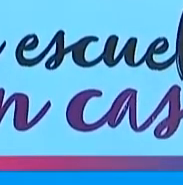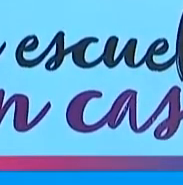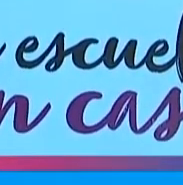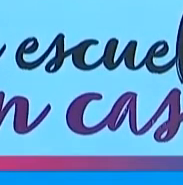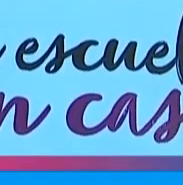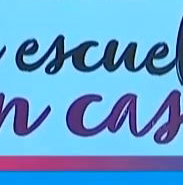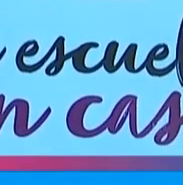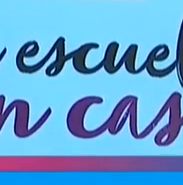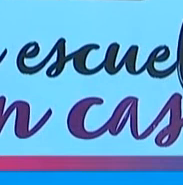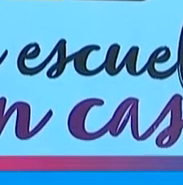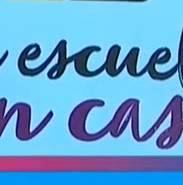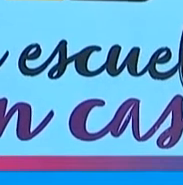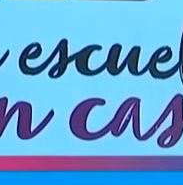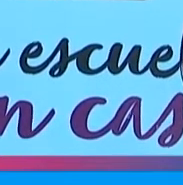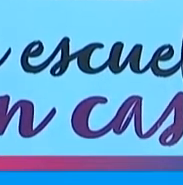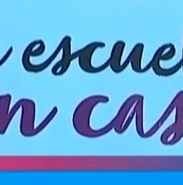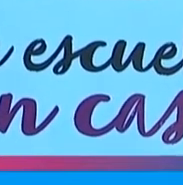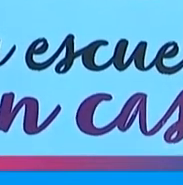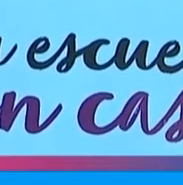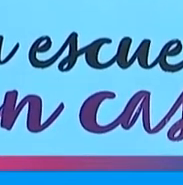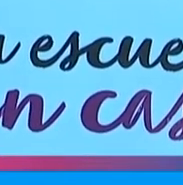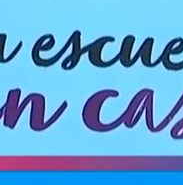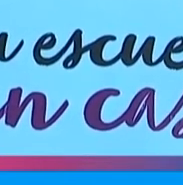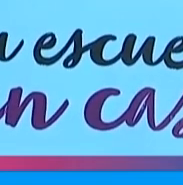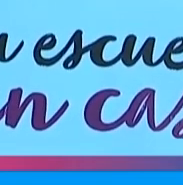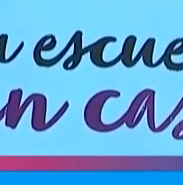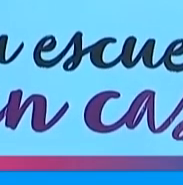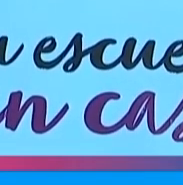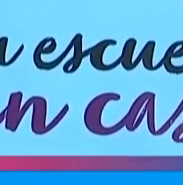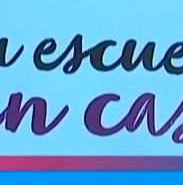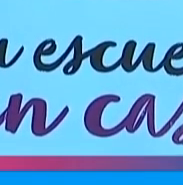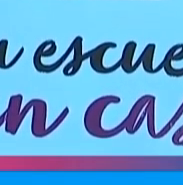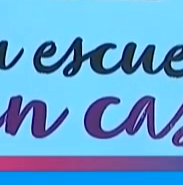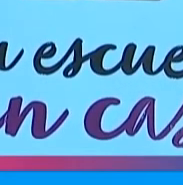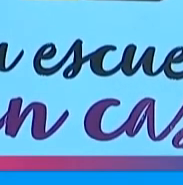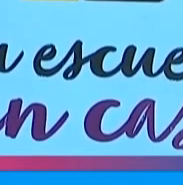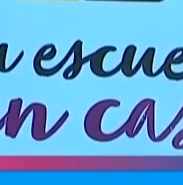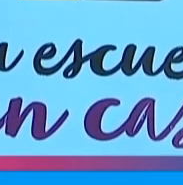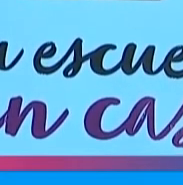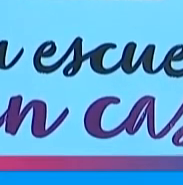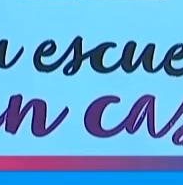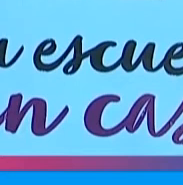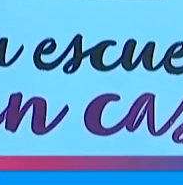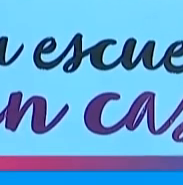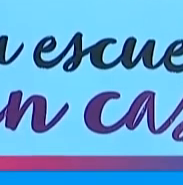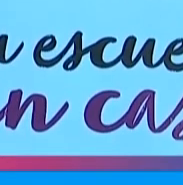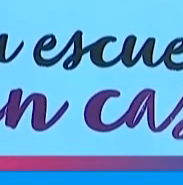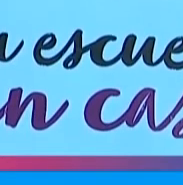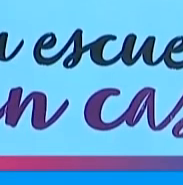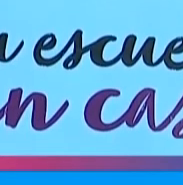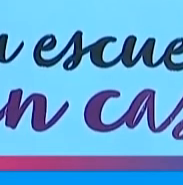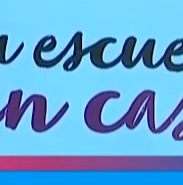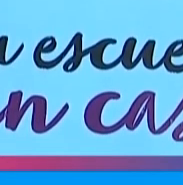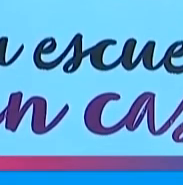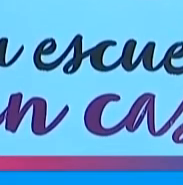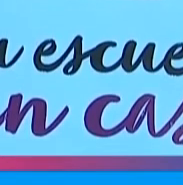de 5 a 6 de la tarde, con el acompañamiento de Noticias Paraguay, ABCTV, en la producción y emisión también de